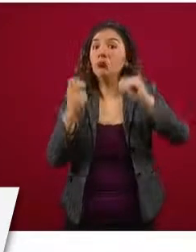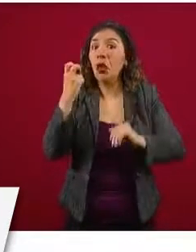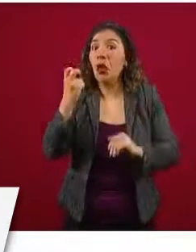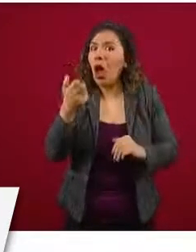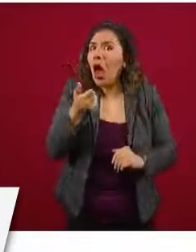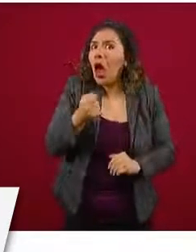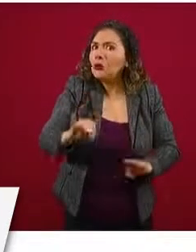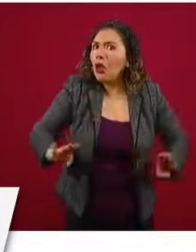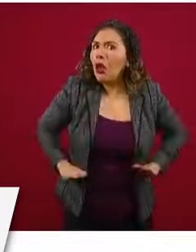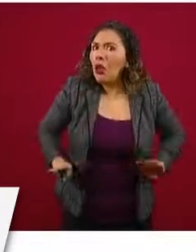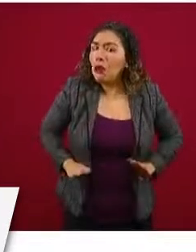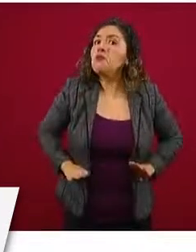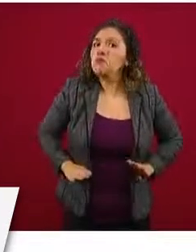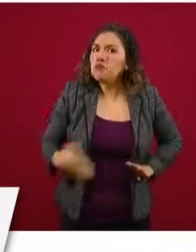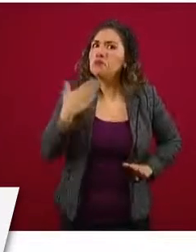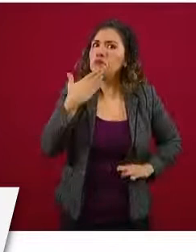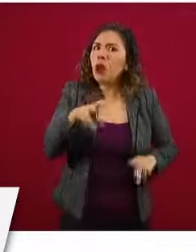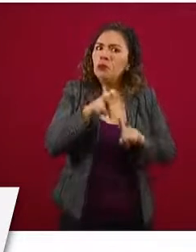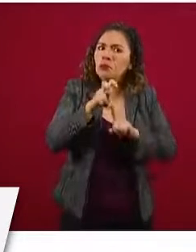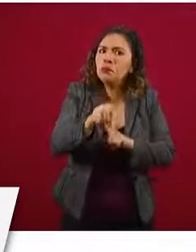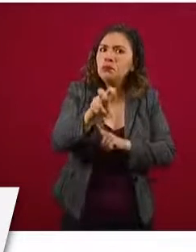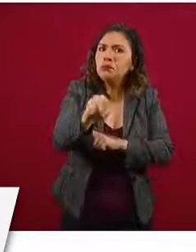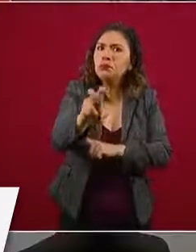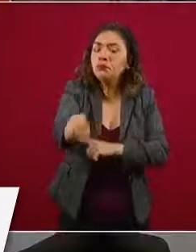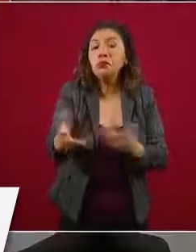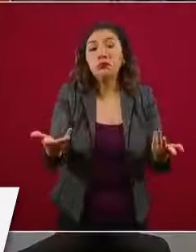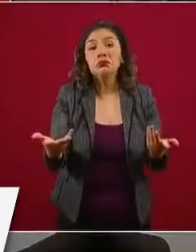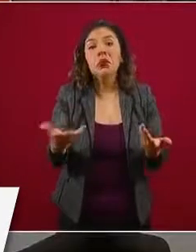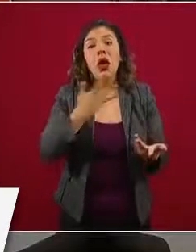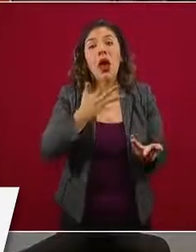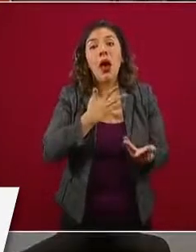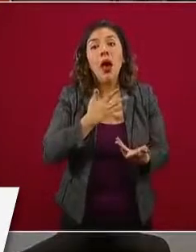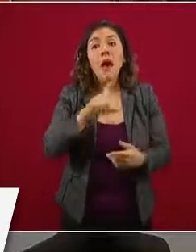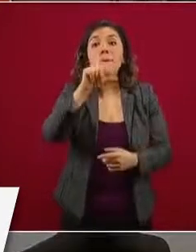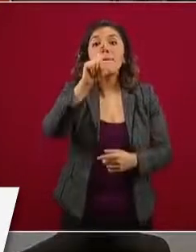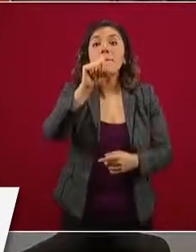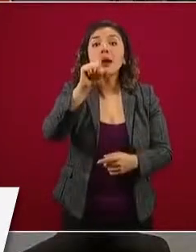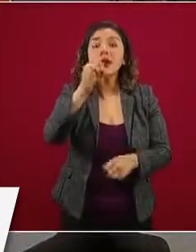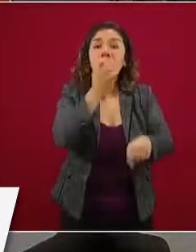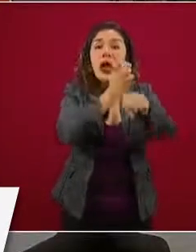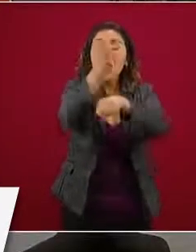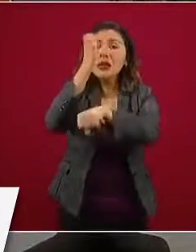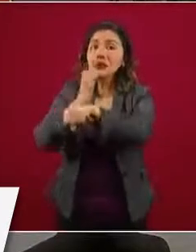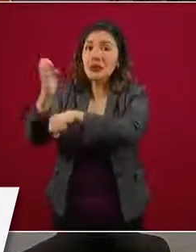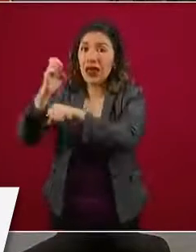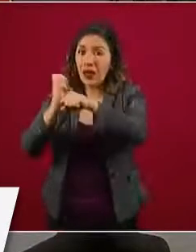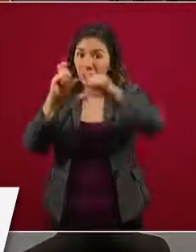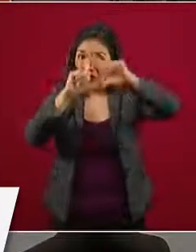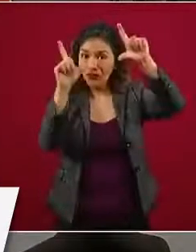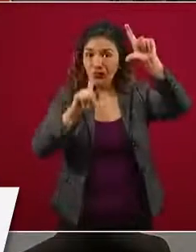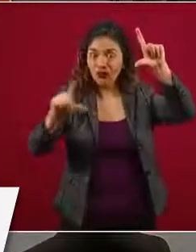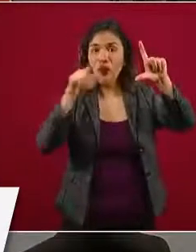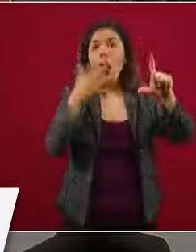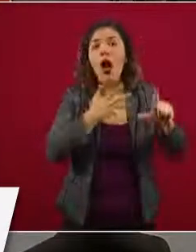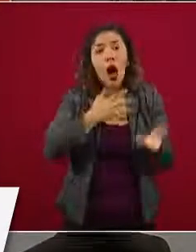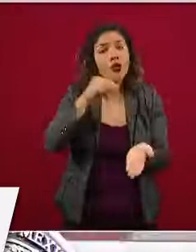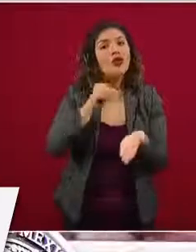tendencia razonablemente consistente. Tenemos 20 entidades federativas que todavía tienen